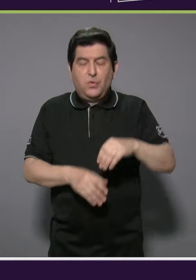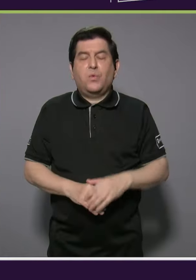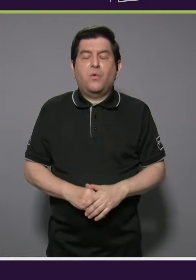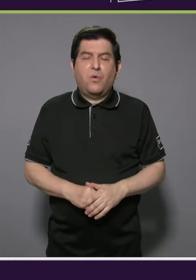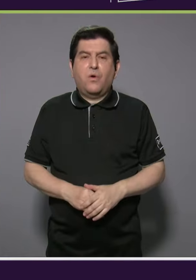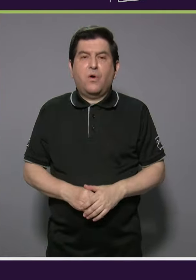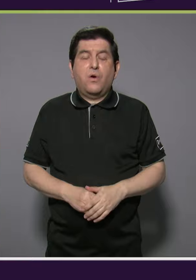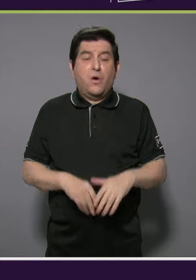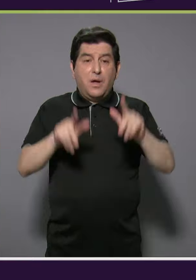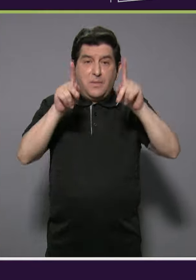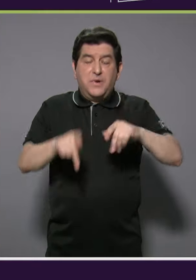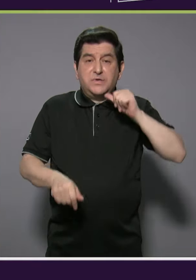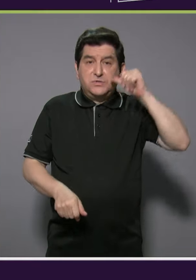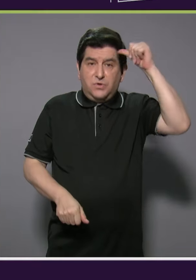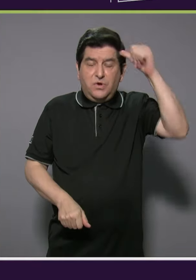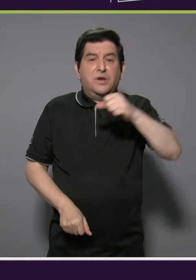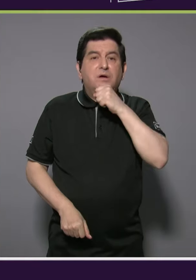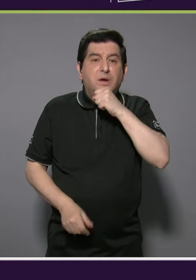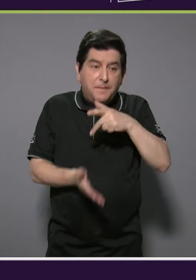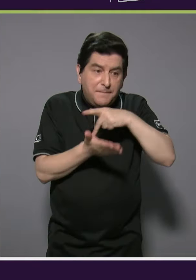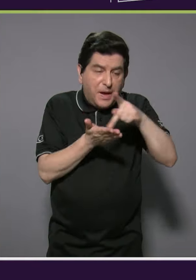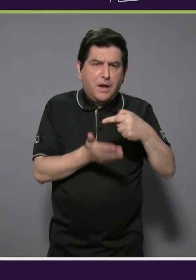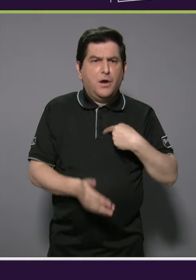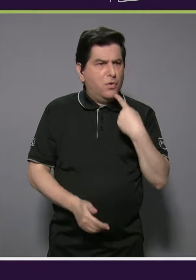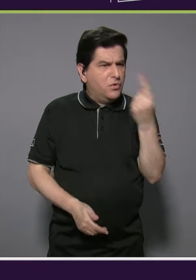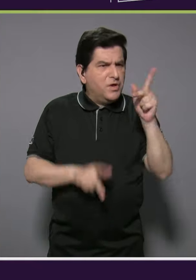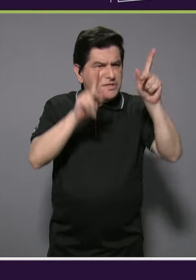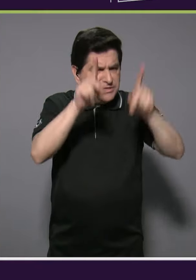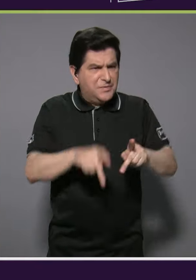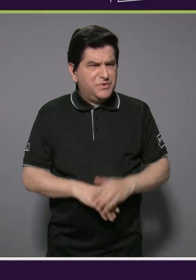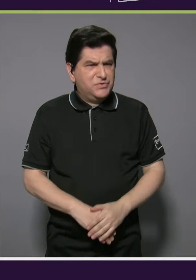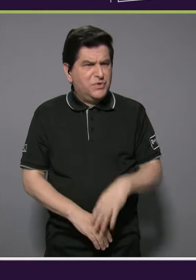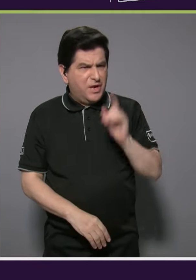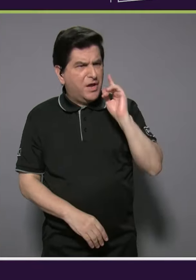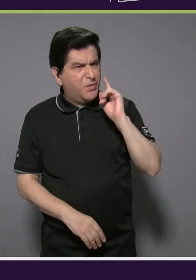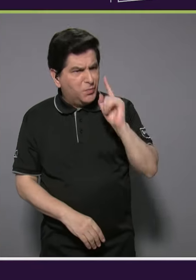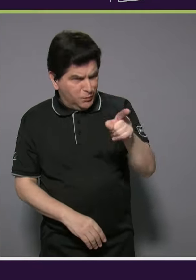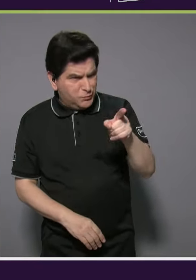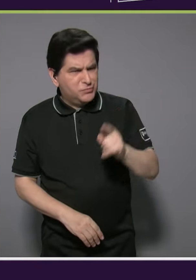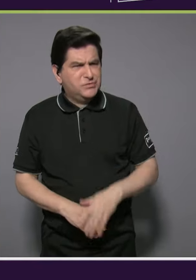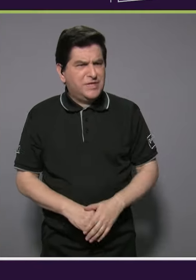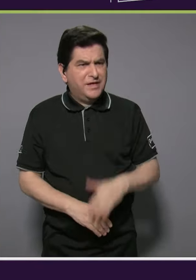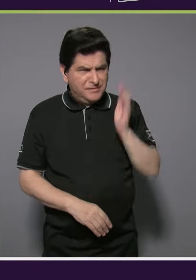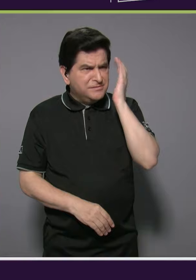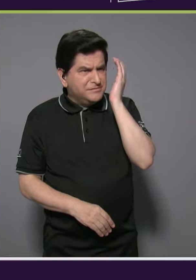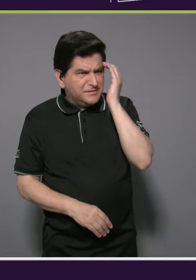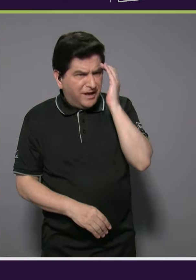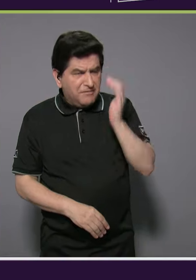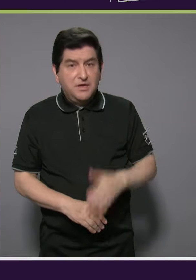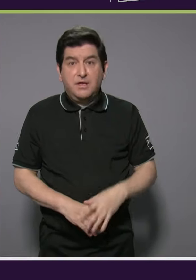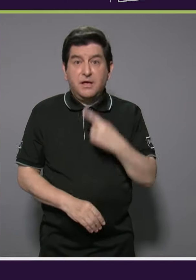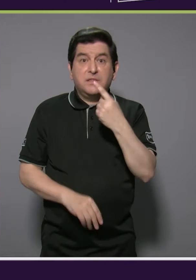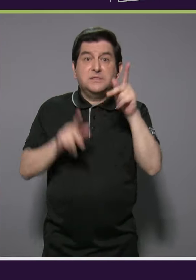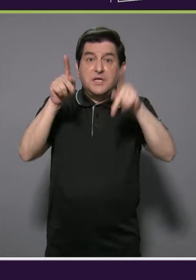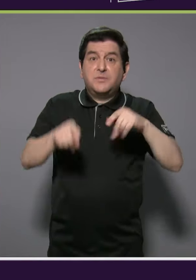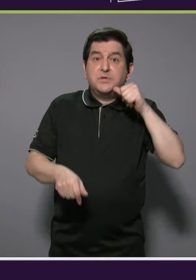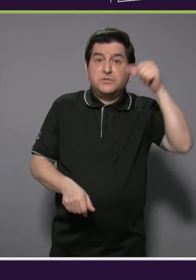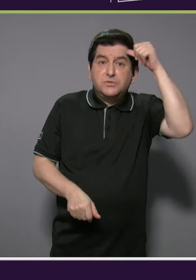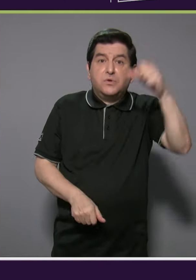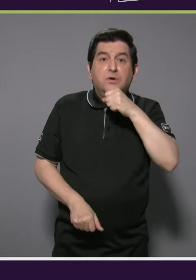de la persona adulta mayor y uno le indica a la persona adulta mayor que si ellos están conscientes de eso y le indican que no.